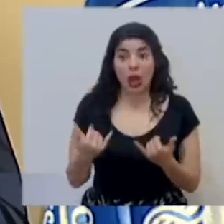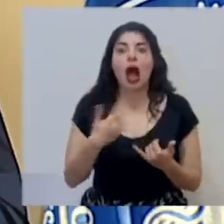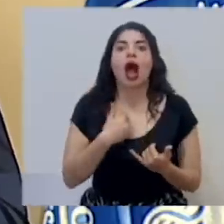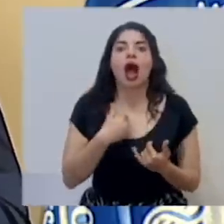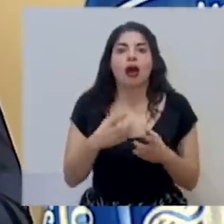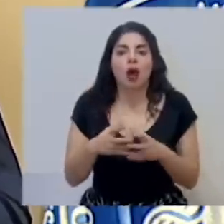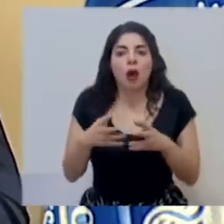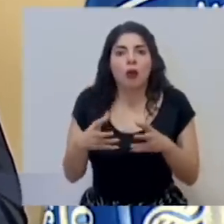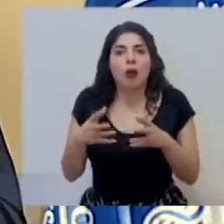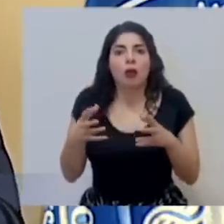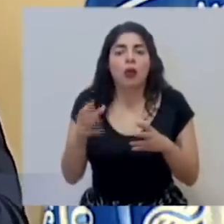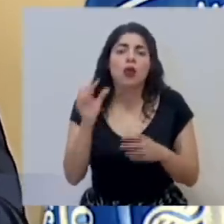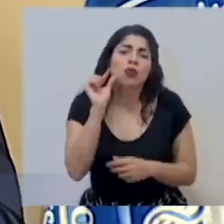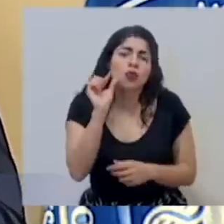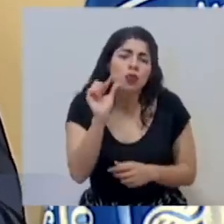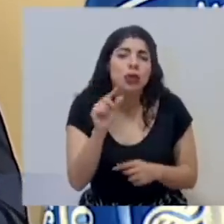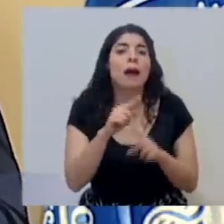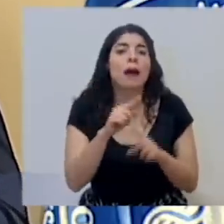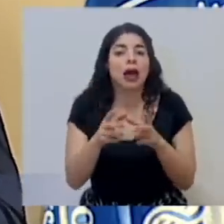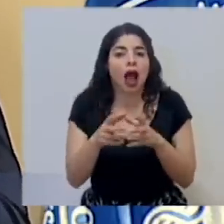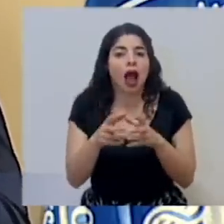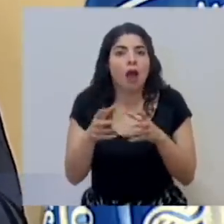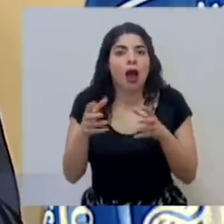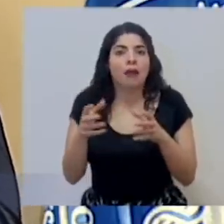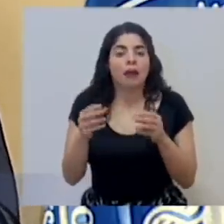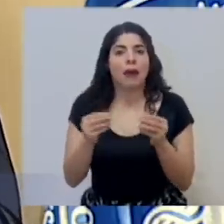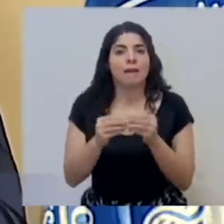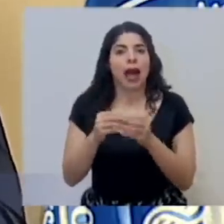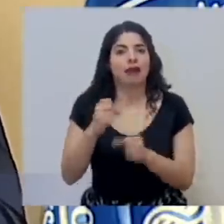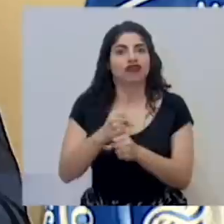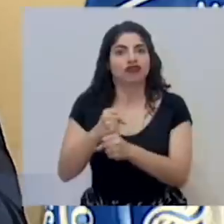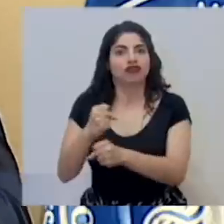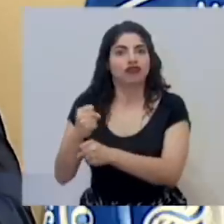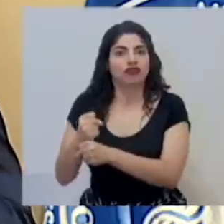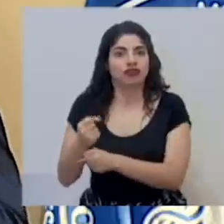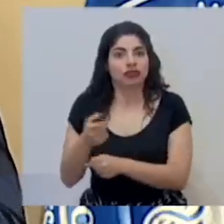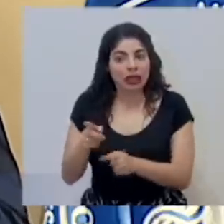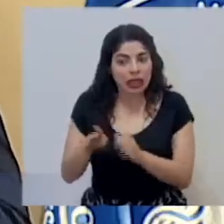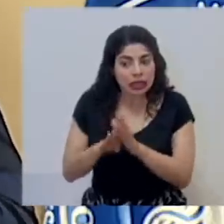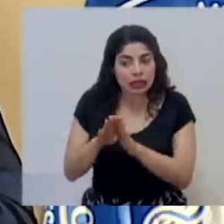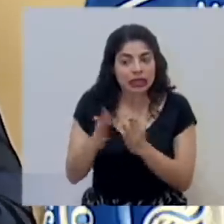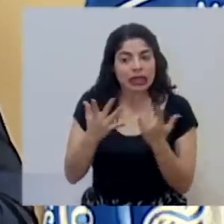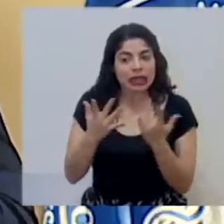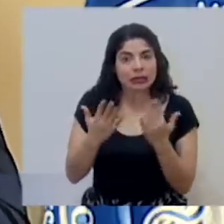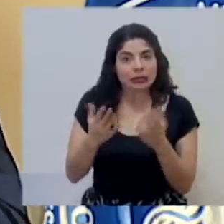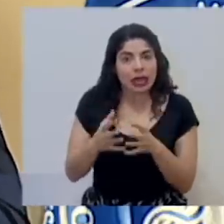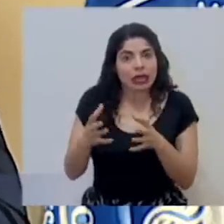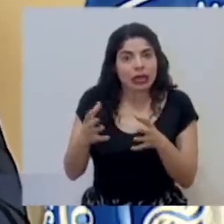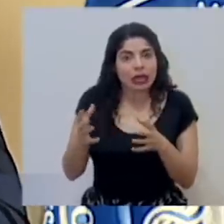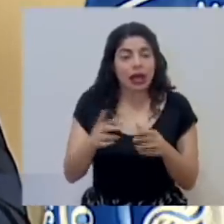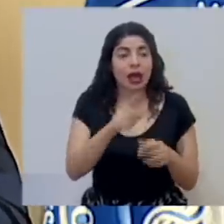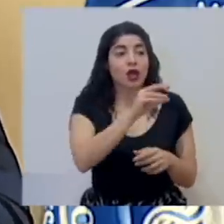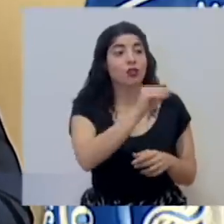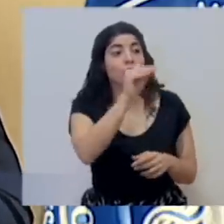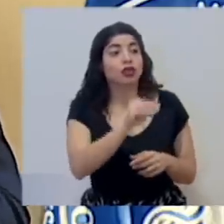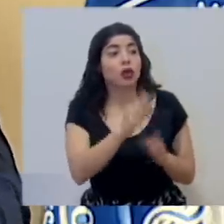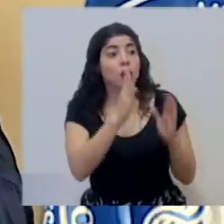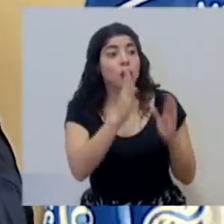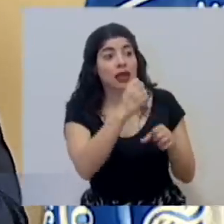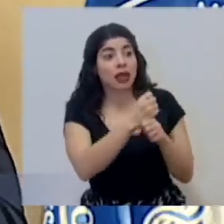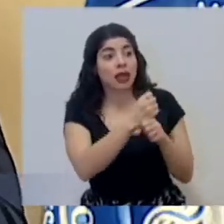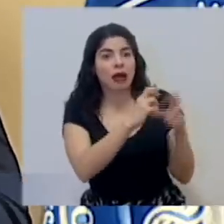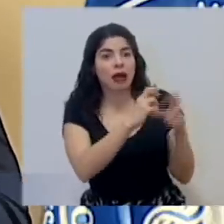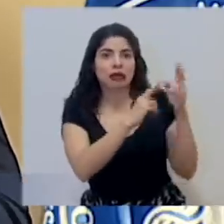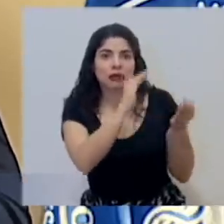un crecimiento tenue, pero crecimiento al fin, en la actividad económica, que esperamos se refleje en la cifra de desempleo.